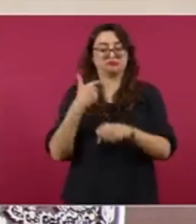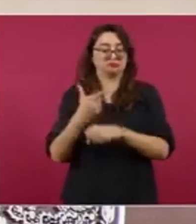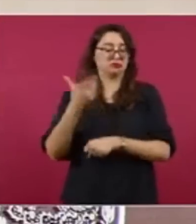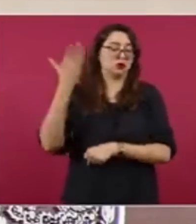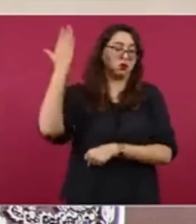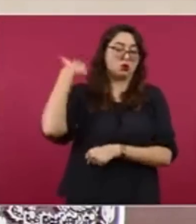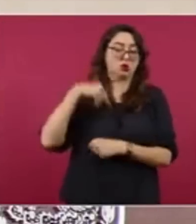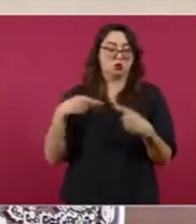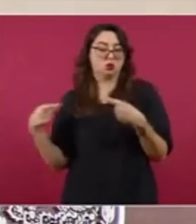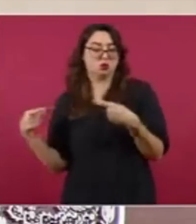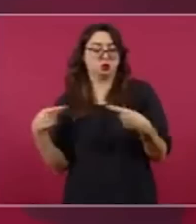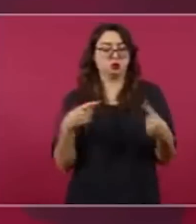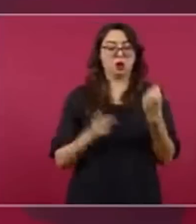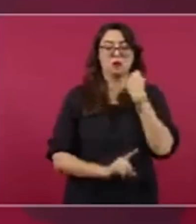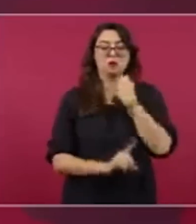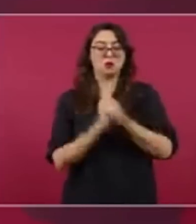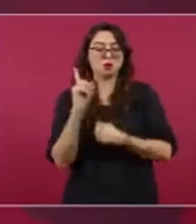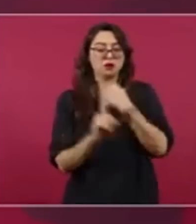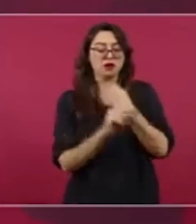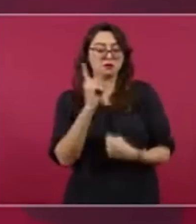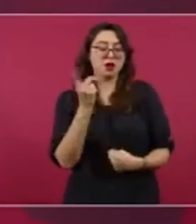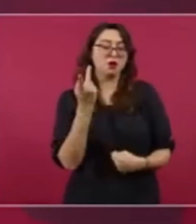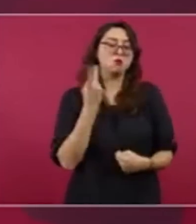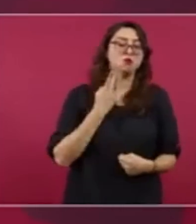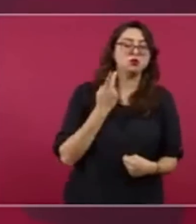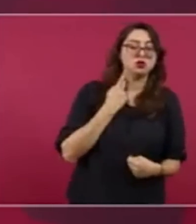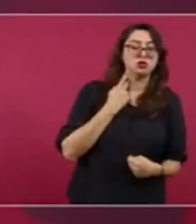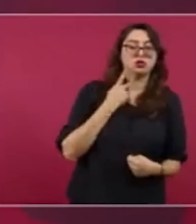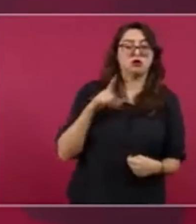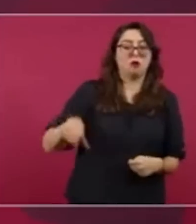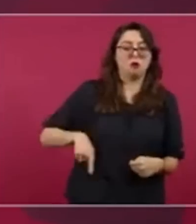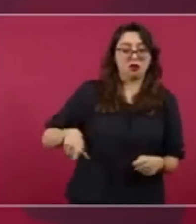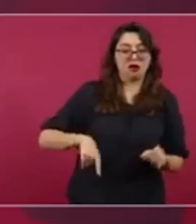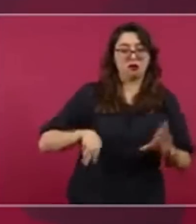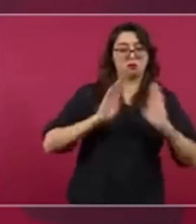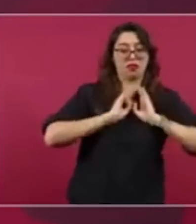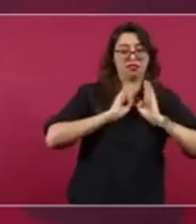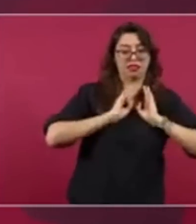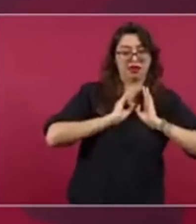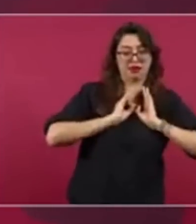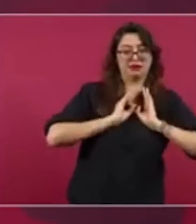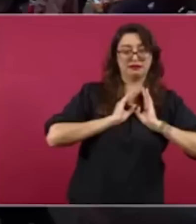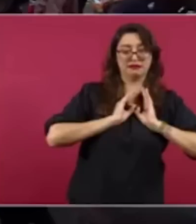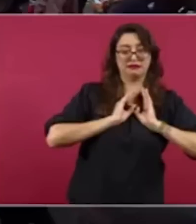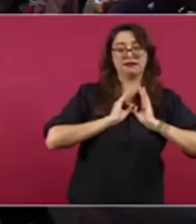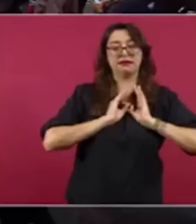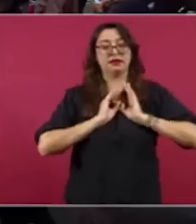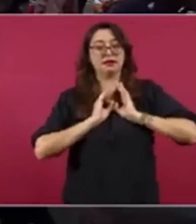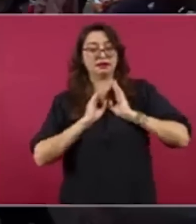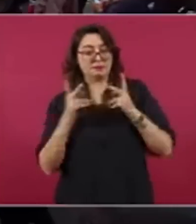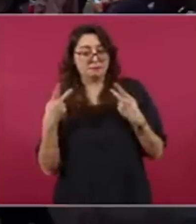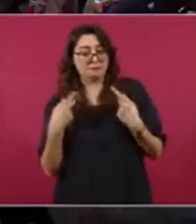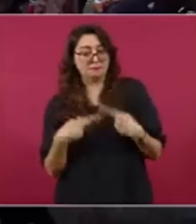que participó más el ejército y había también